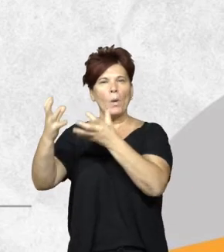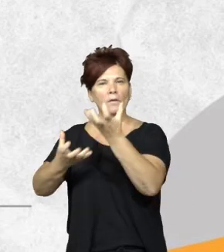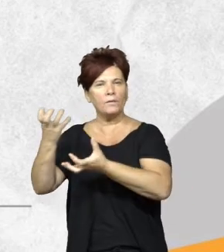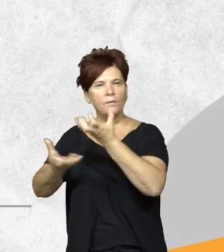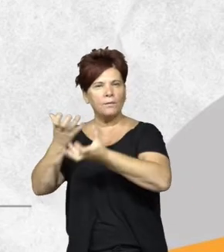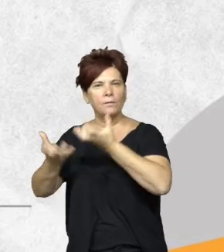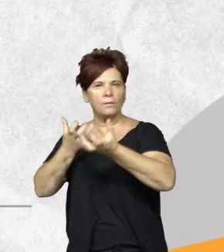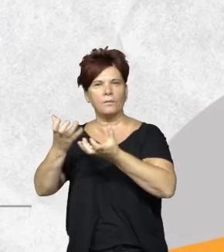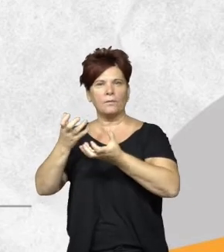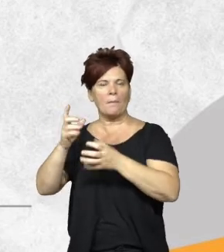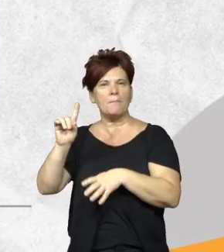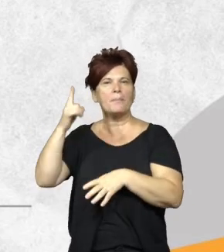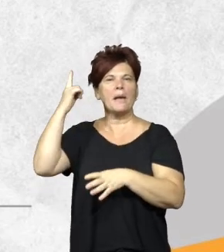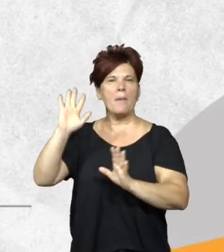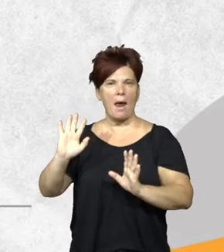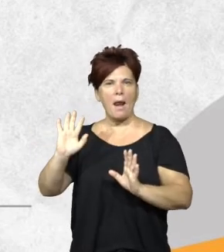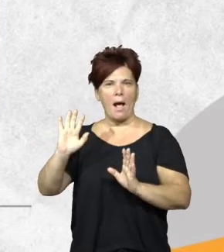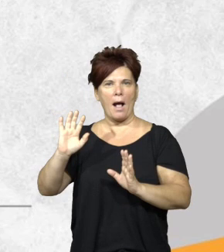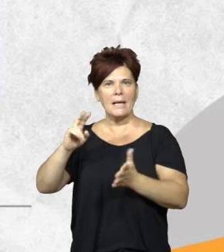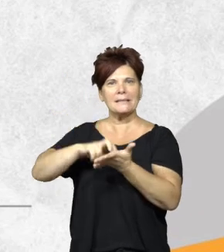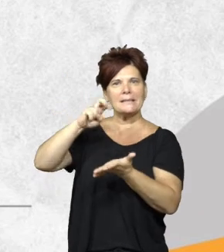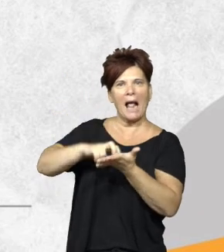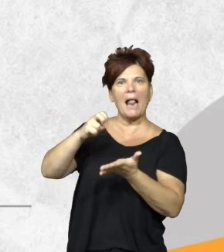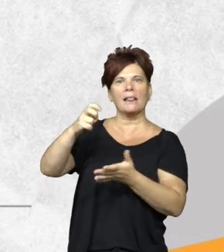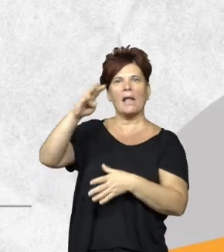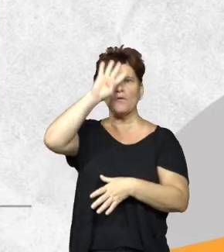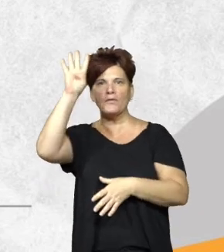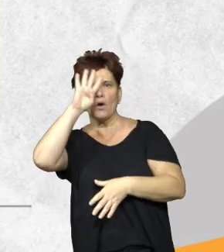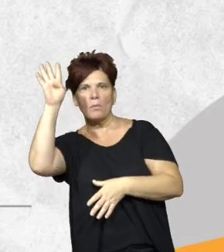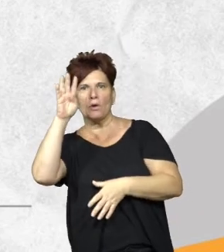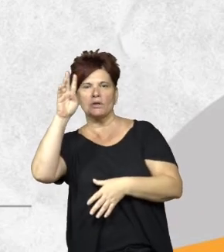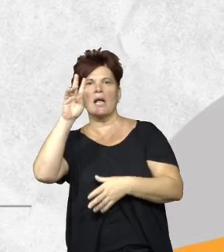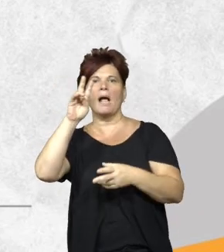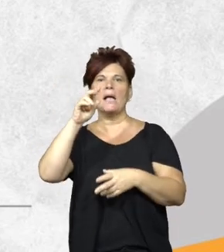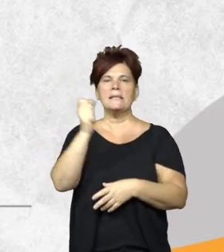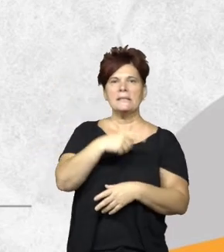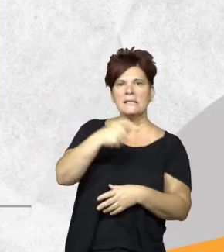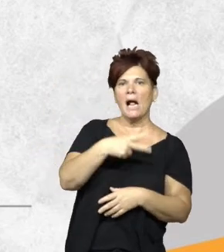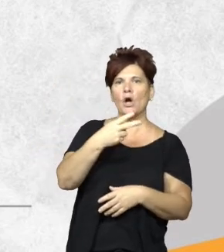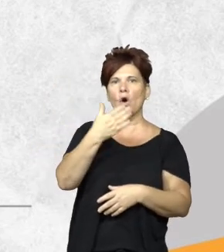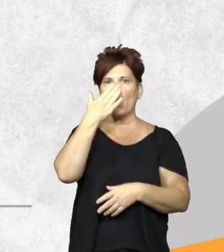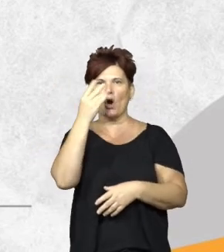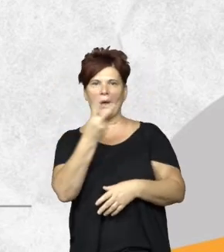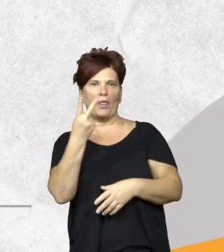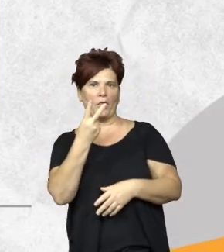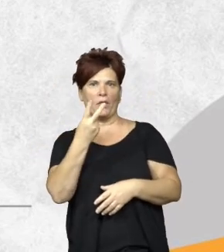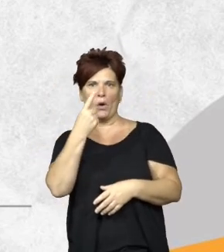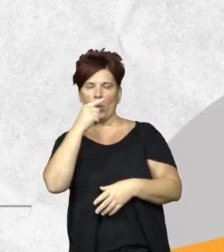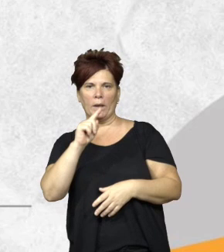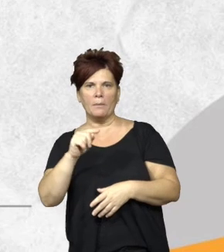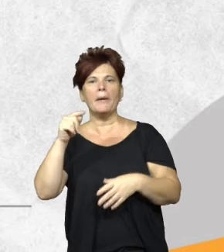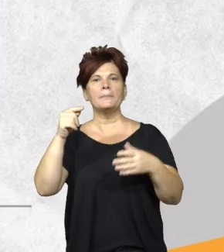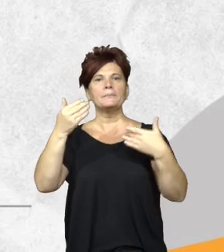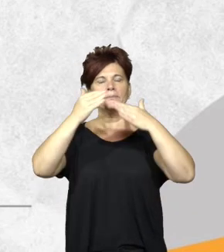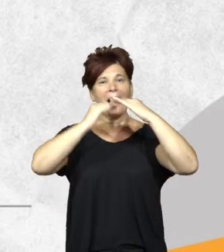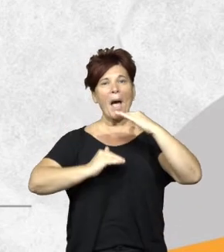incendios que fueron principalmente en Salta Formosa y en segundo lugar en Chaco y en Córdoba y en el gráfico de abajo también